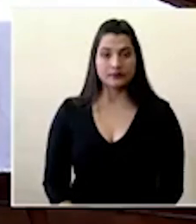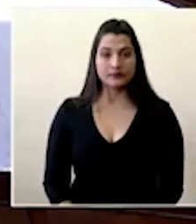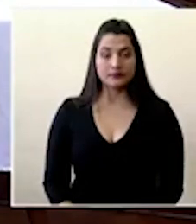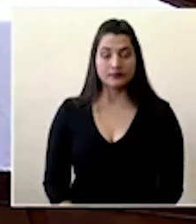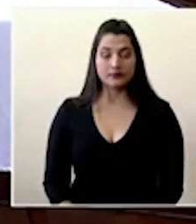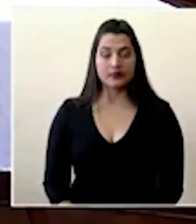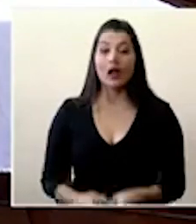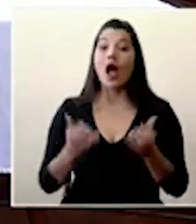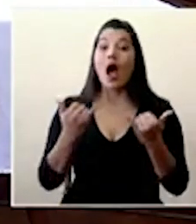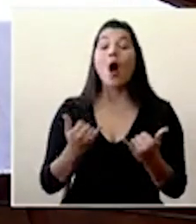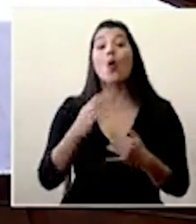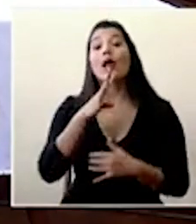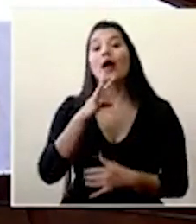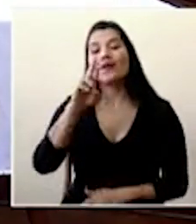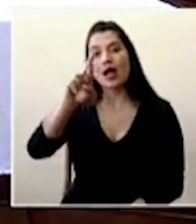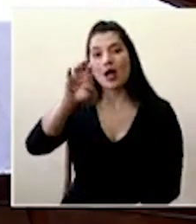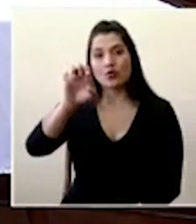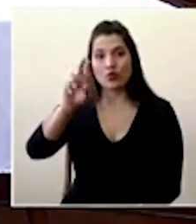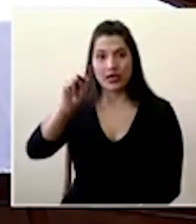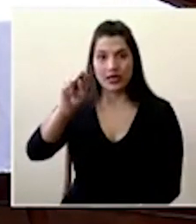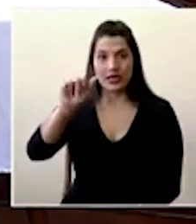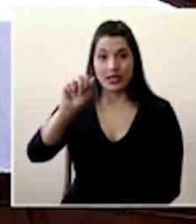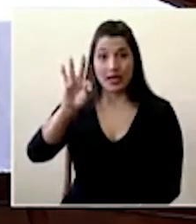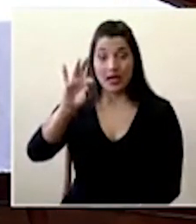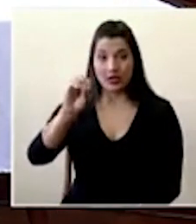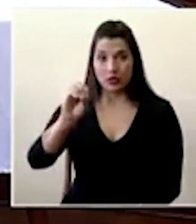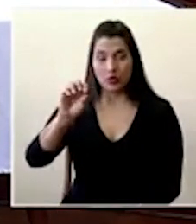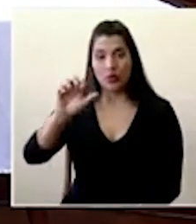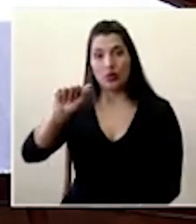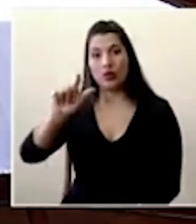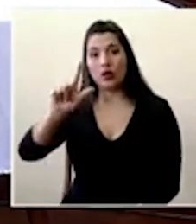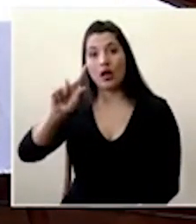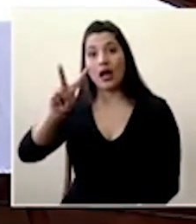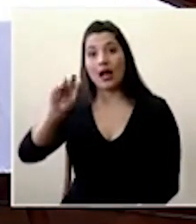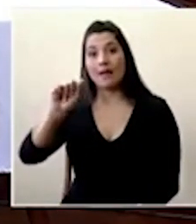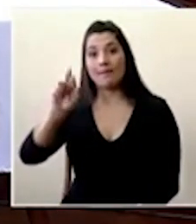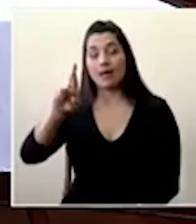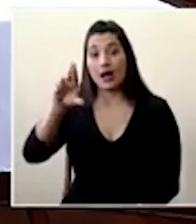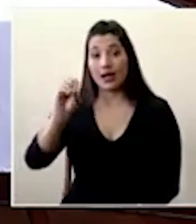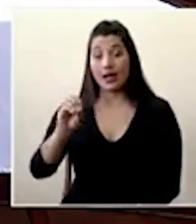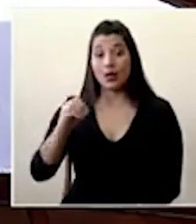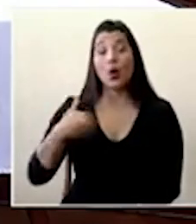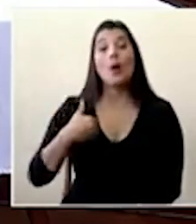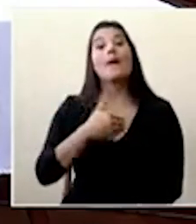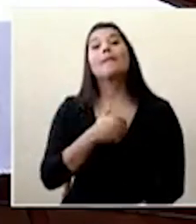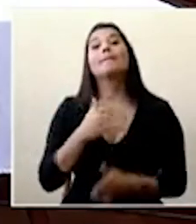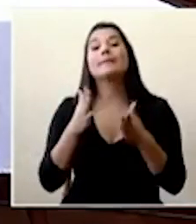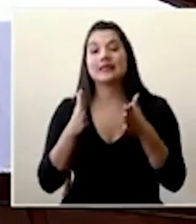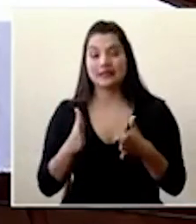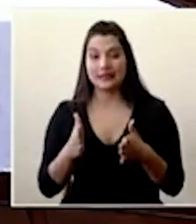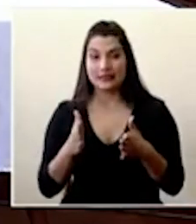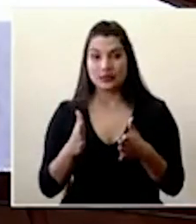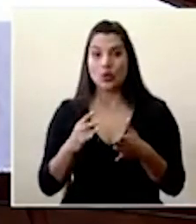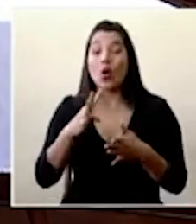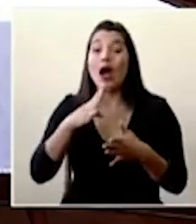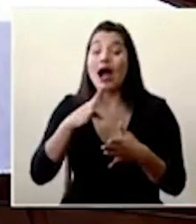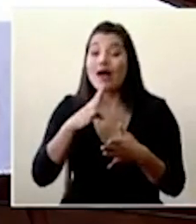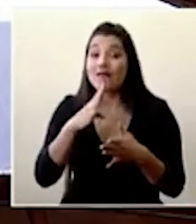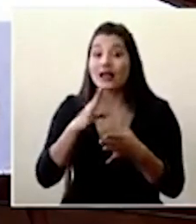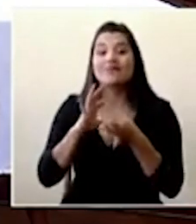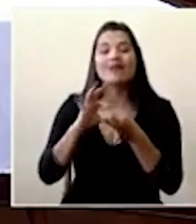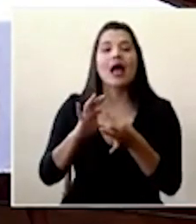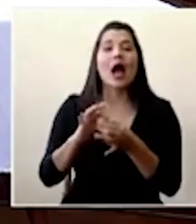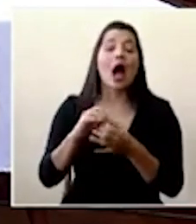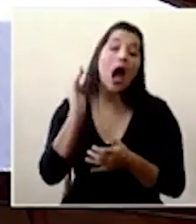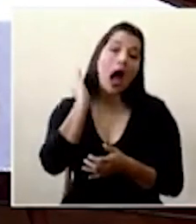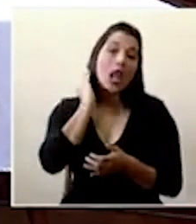Recibimos el mensaje de Renato Alvarado, Ministro de Agricultura, quien nos habla sobre el suministro de alcohol en gel, del